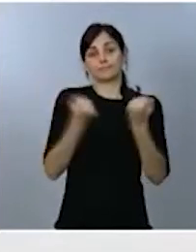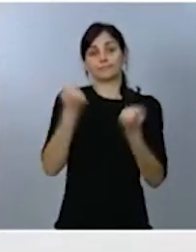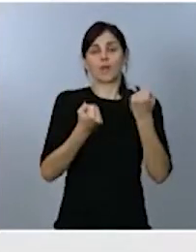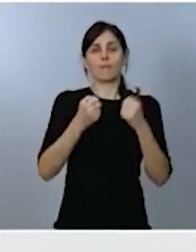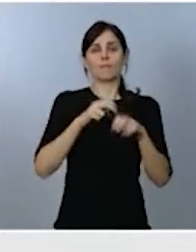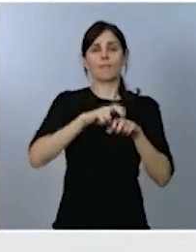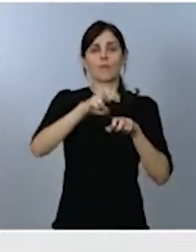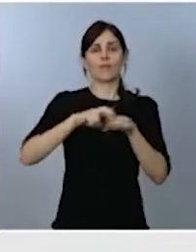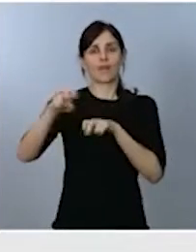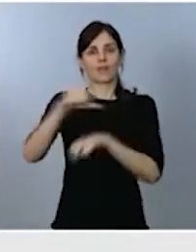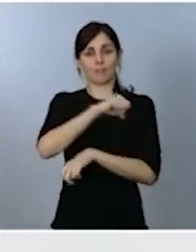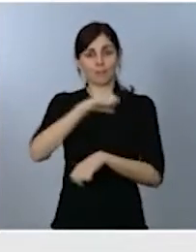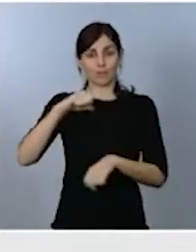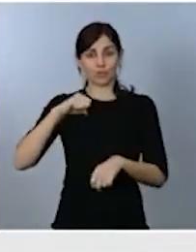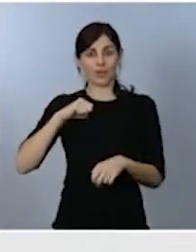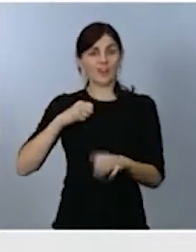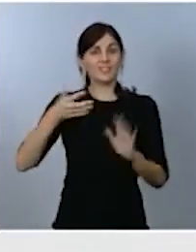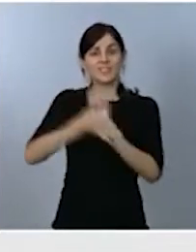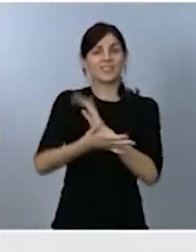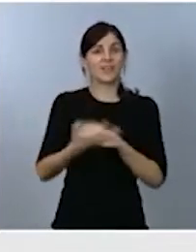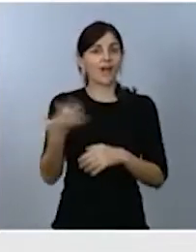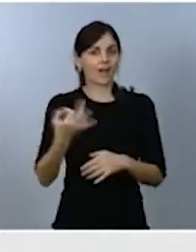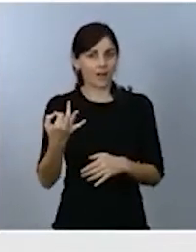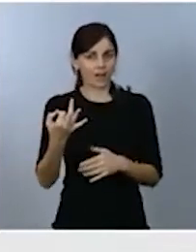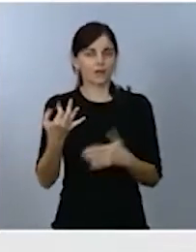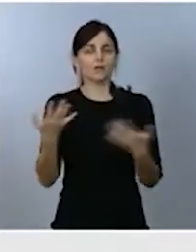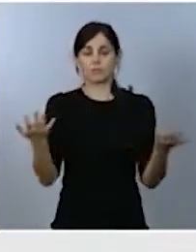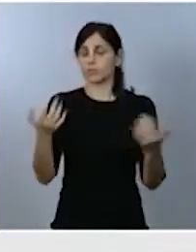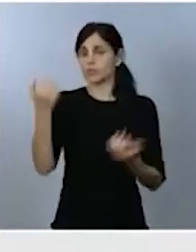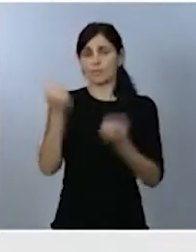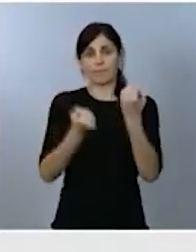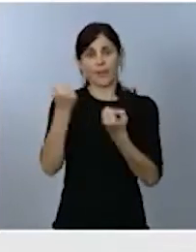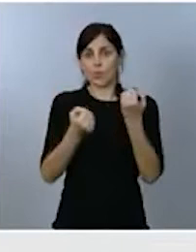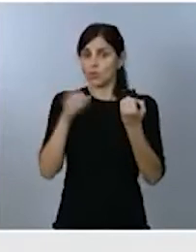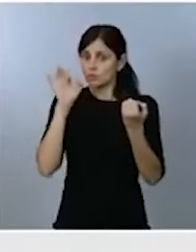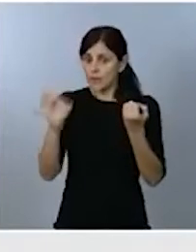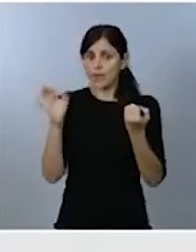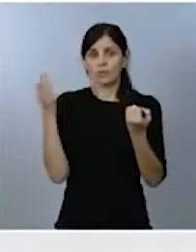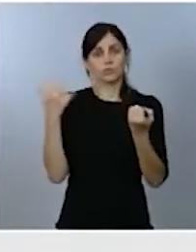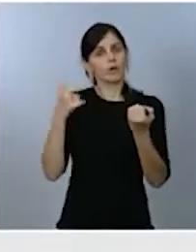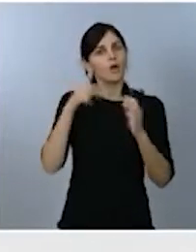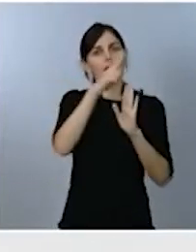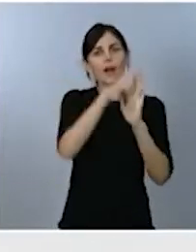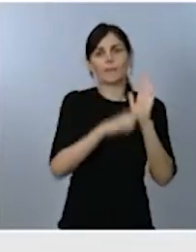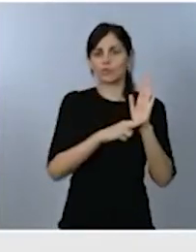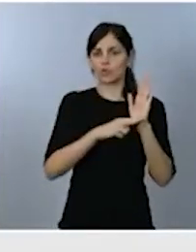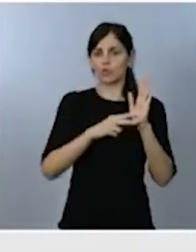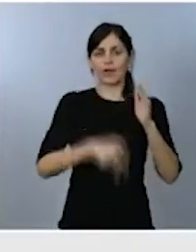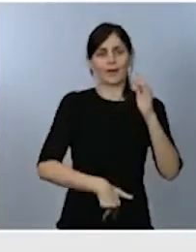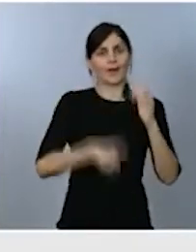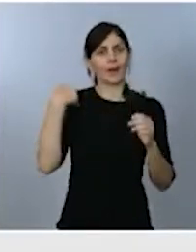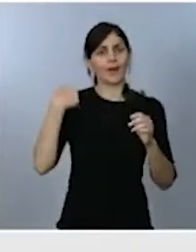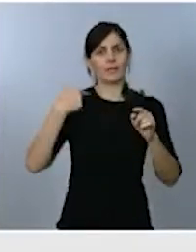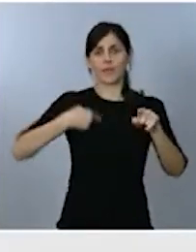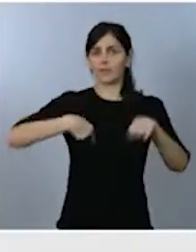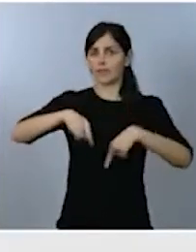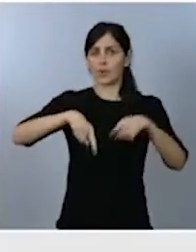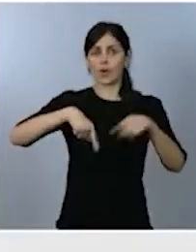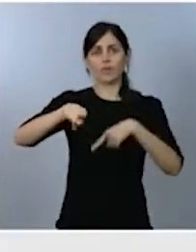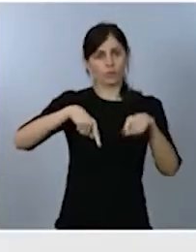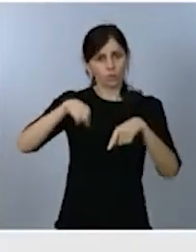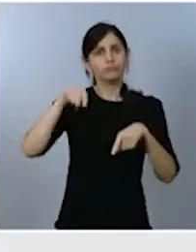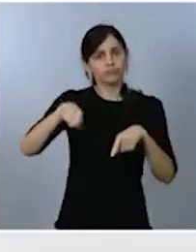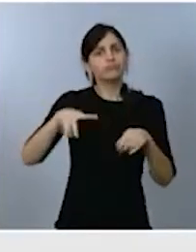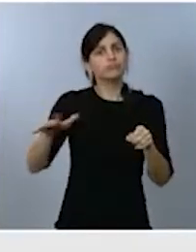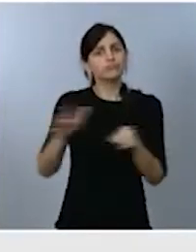a los que se les aplica el Reglamento General de Circulación, lo que les obliga a respetar las normas como el resto